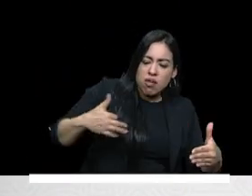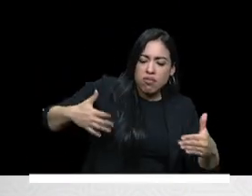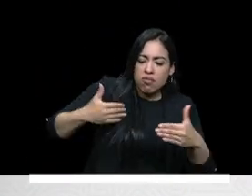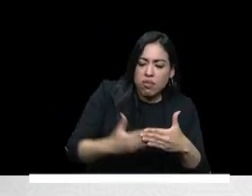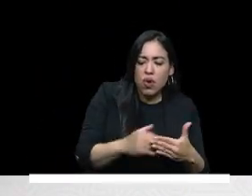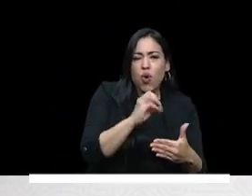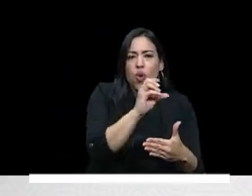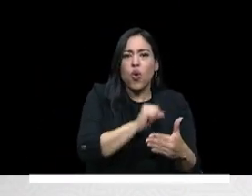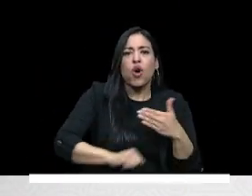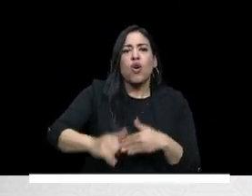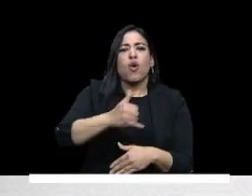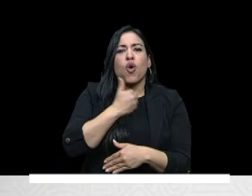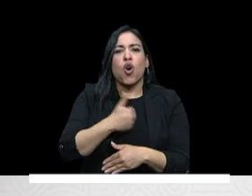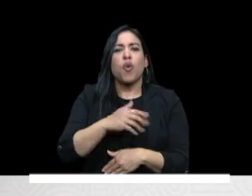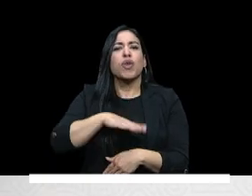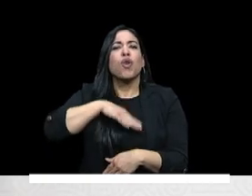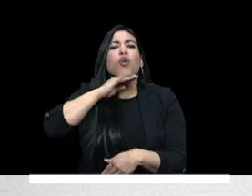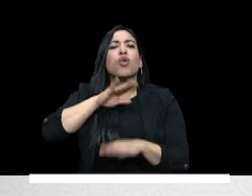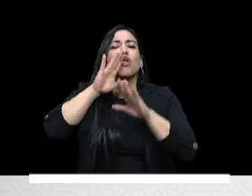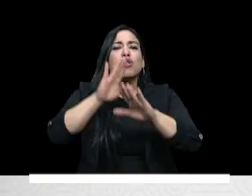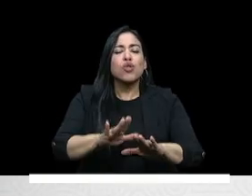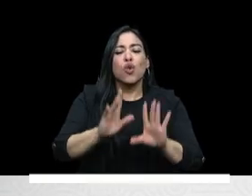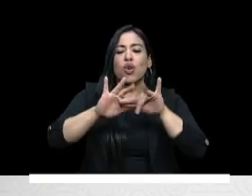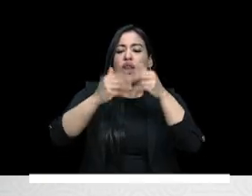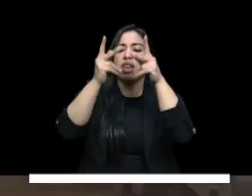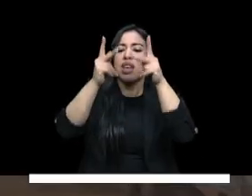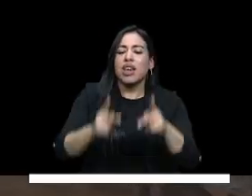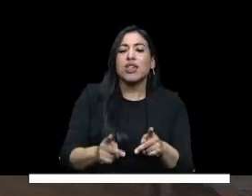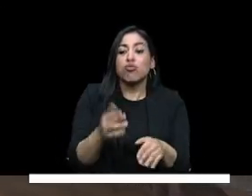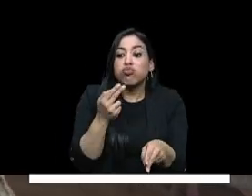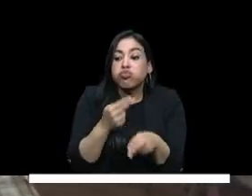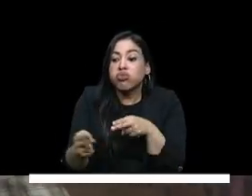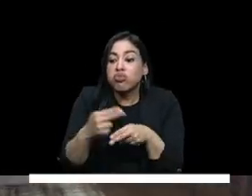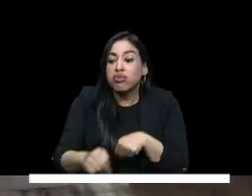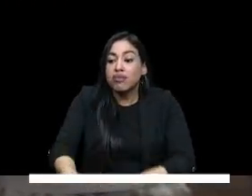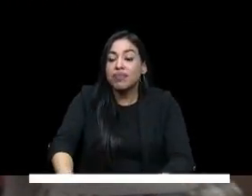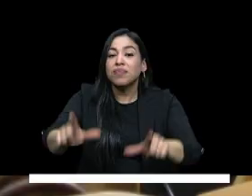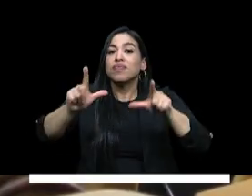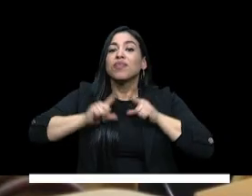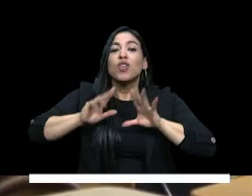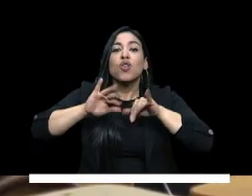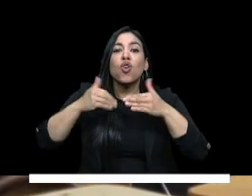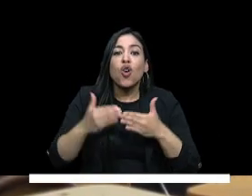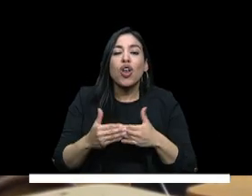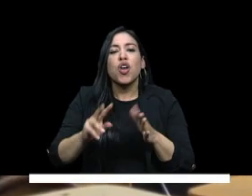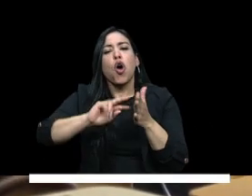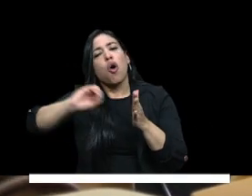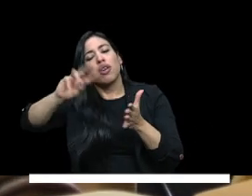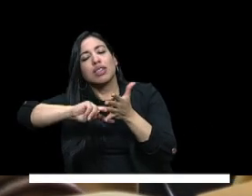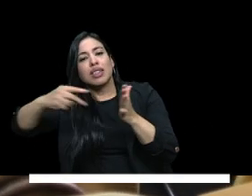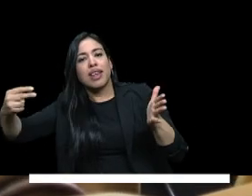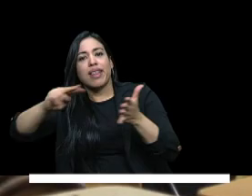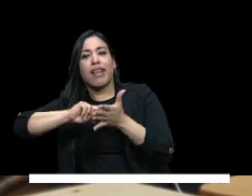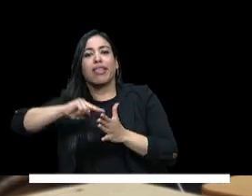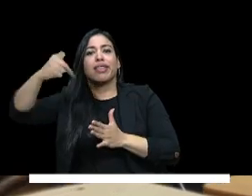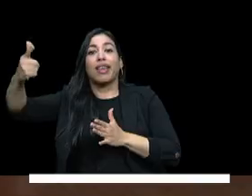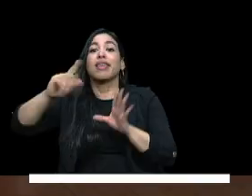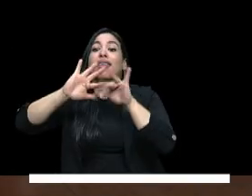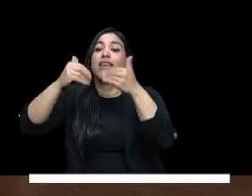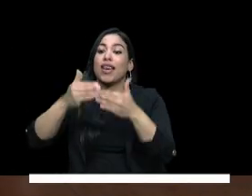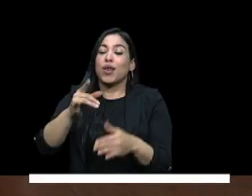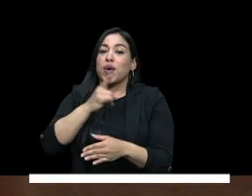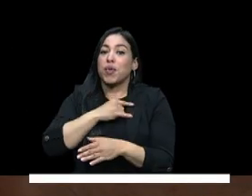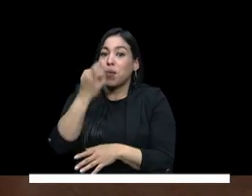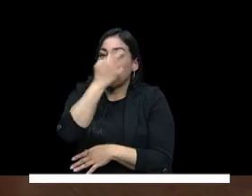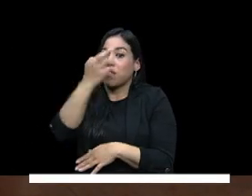niñas jóvenes adolescentes y estudiantes próximos a graduarse en carreras técnicas y tecnológicas y educación